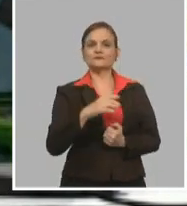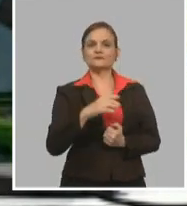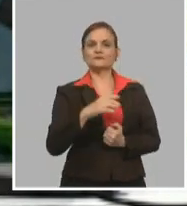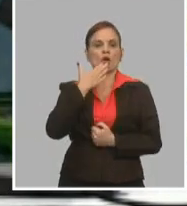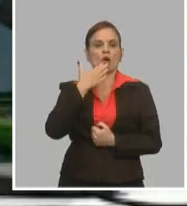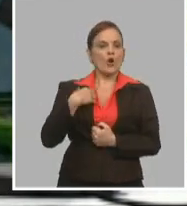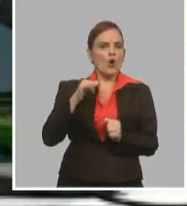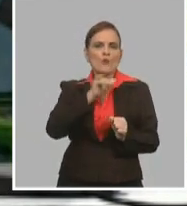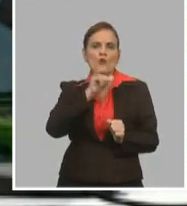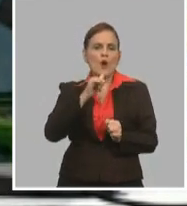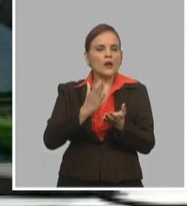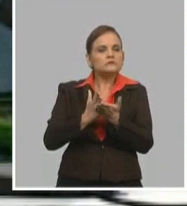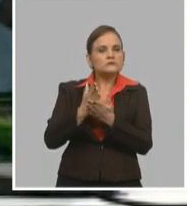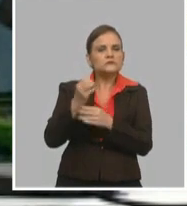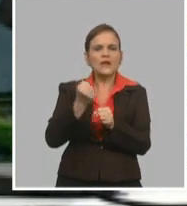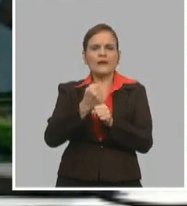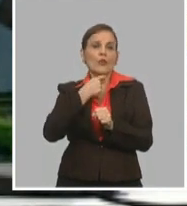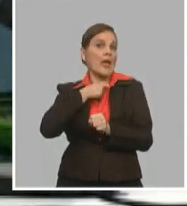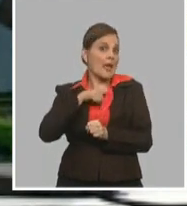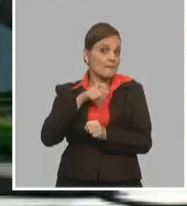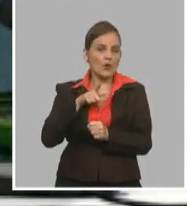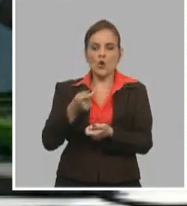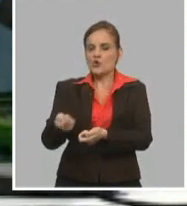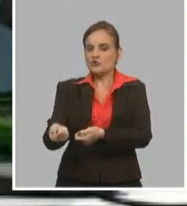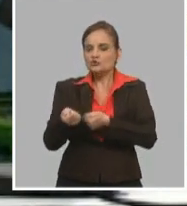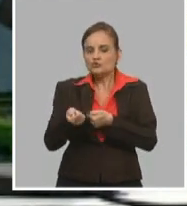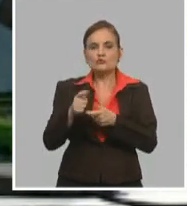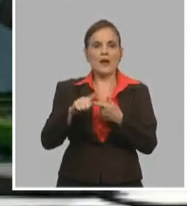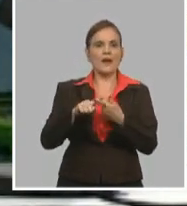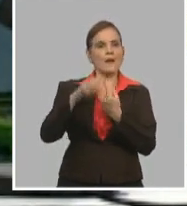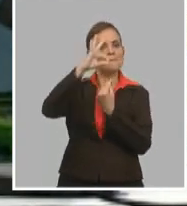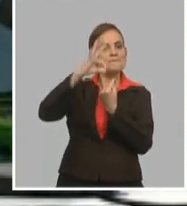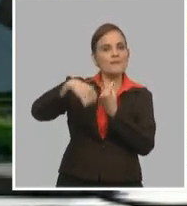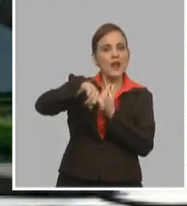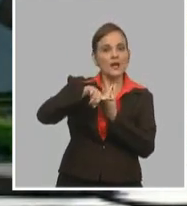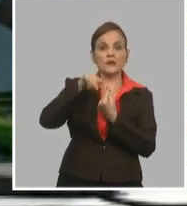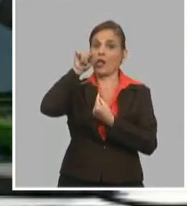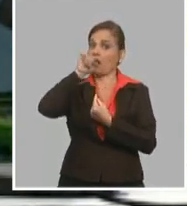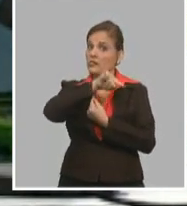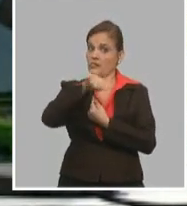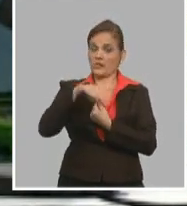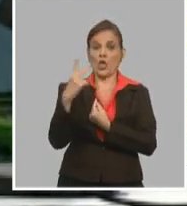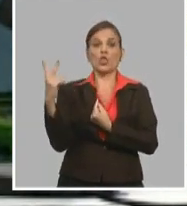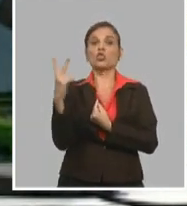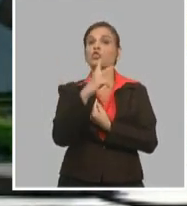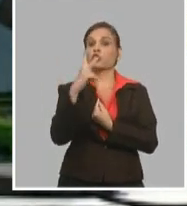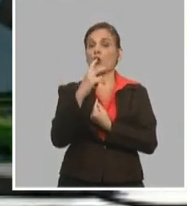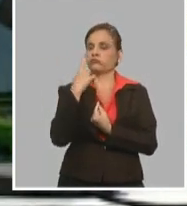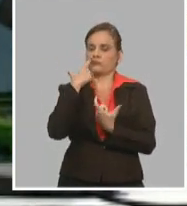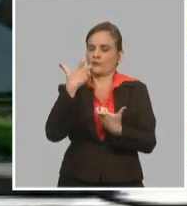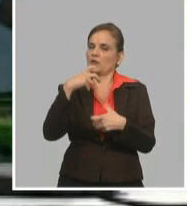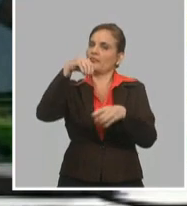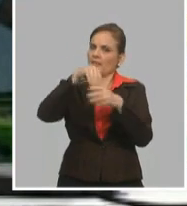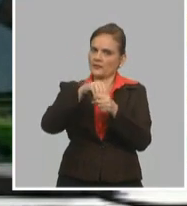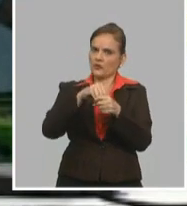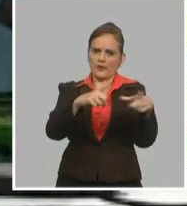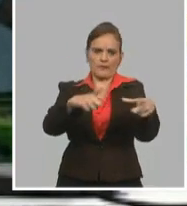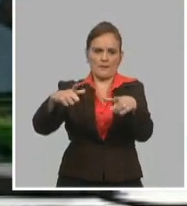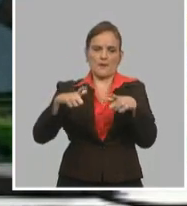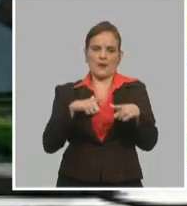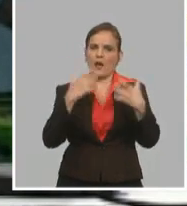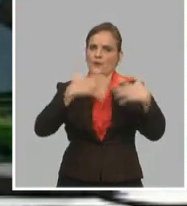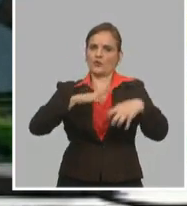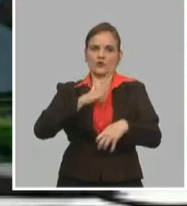la sostenibilidad con la yuca y el plátano, que son importantes en la vianda y en las producciones, en la variedad también,